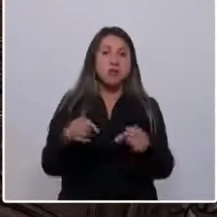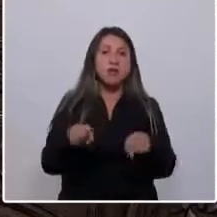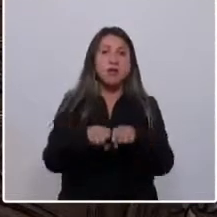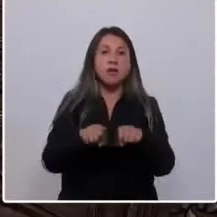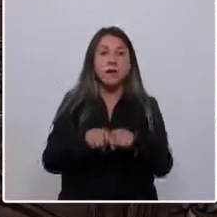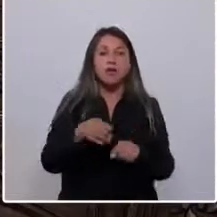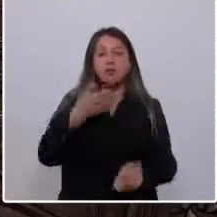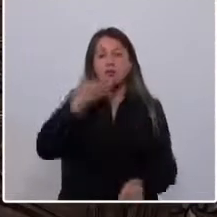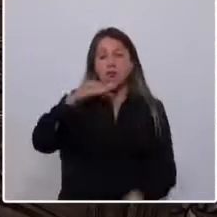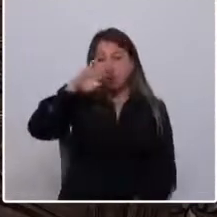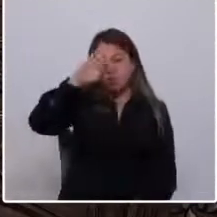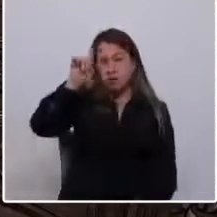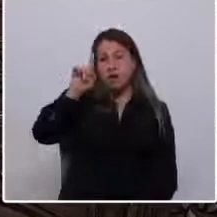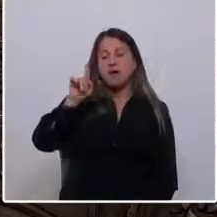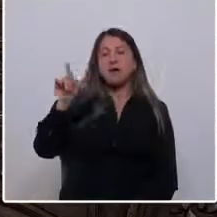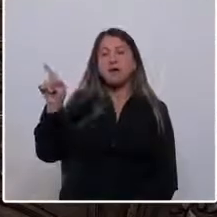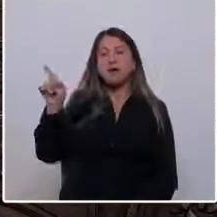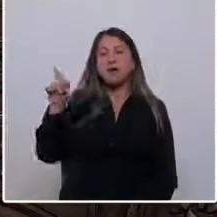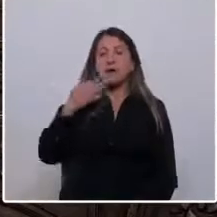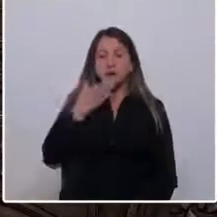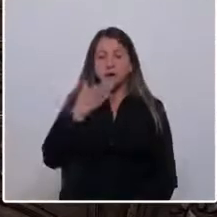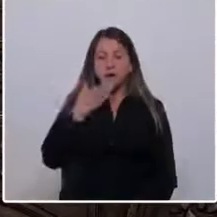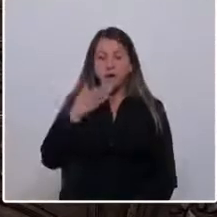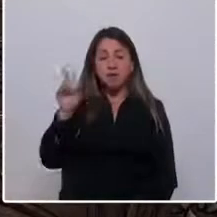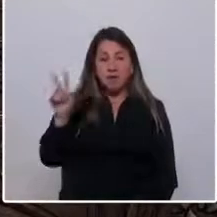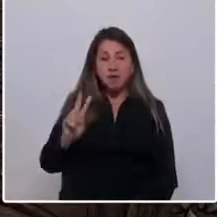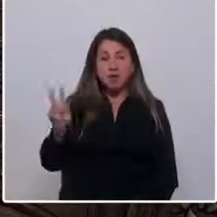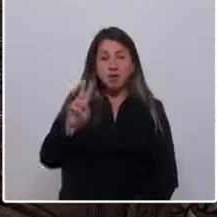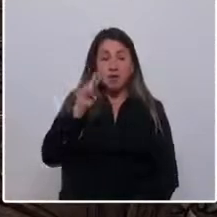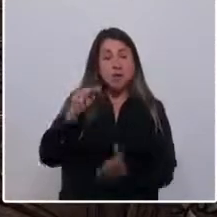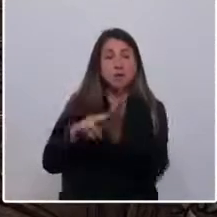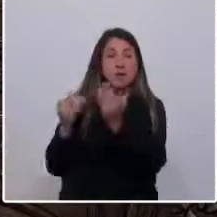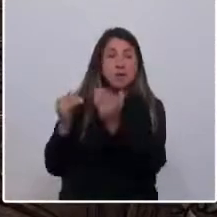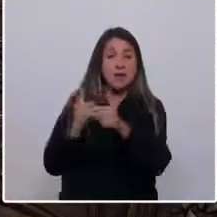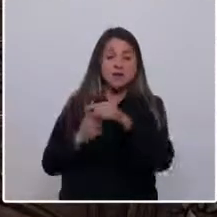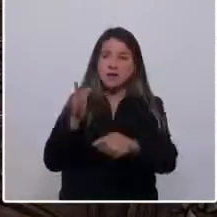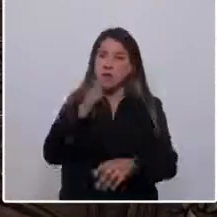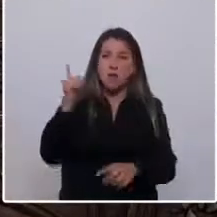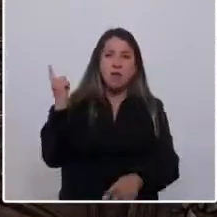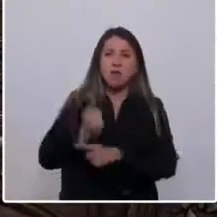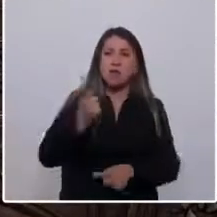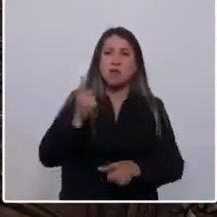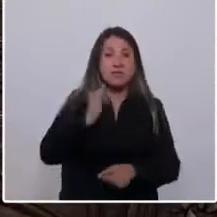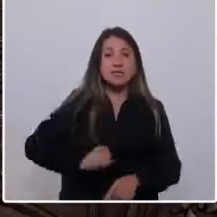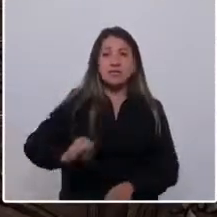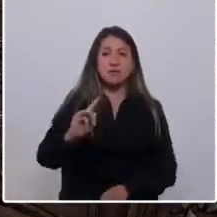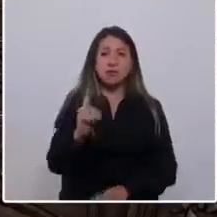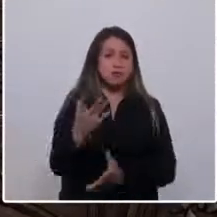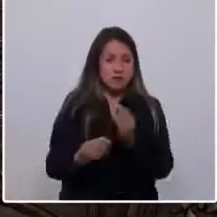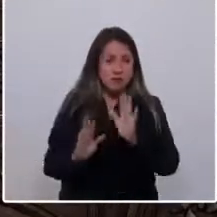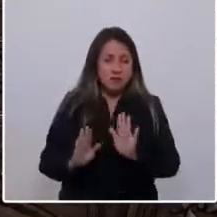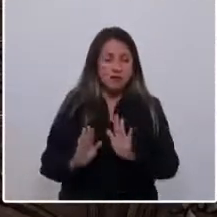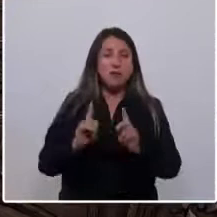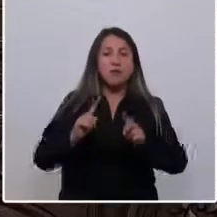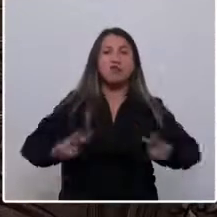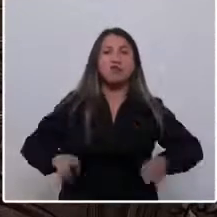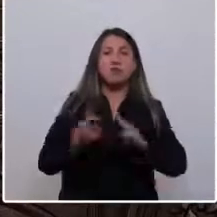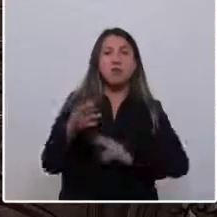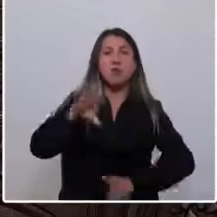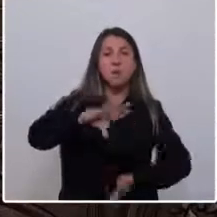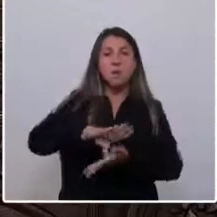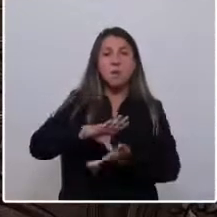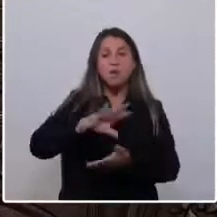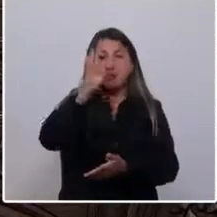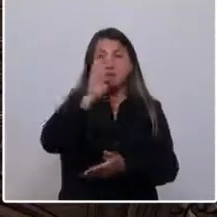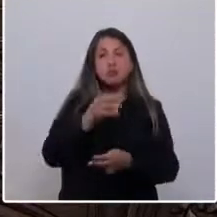Cuba y Venezuela. A ellos les digo, tengan esperanza que no hay ninguna tiranía dura para siempre. Debemos construir un país en el cual la función